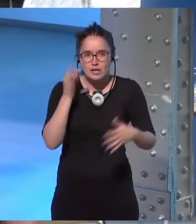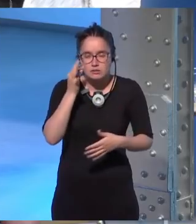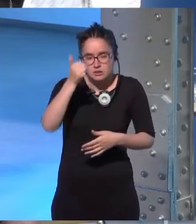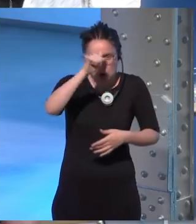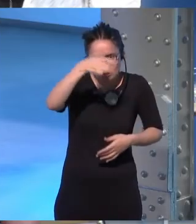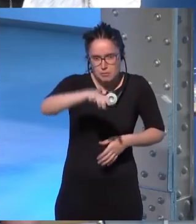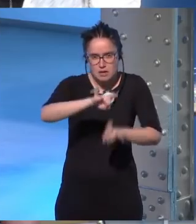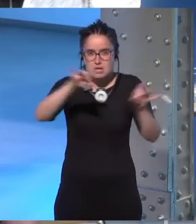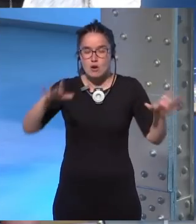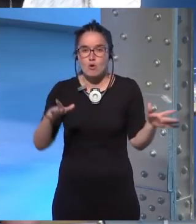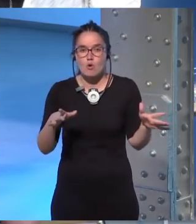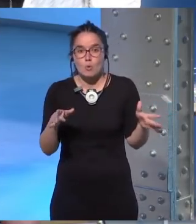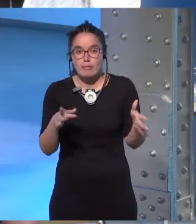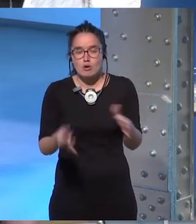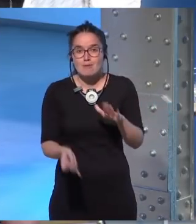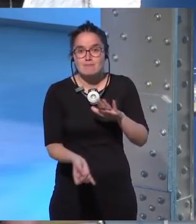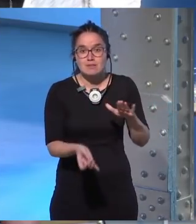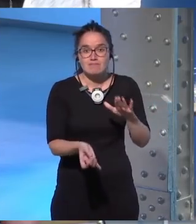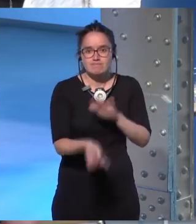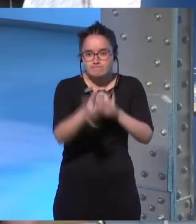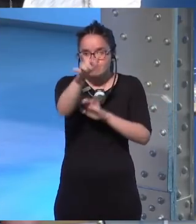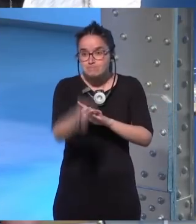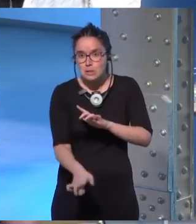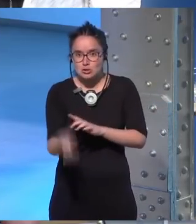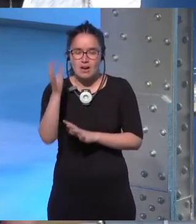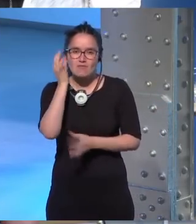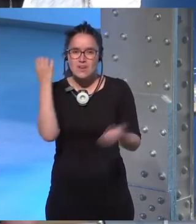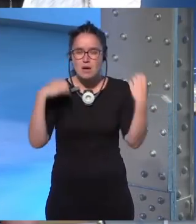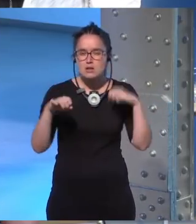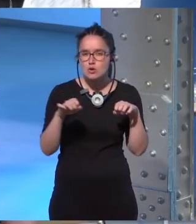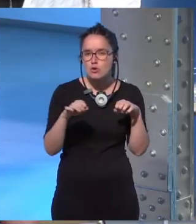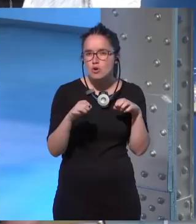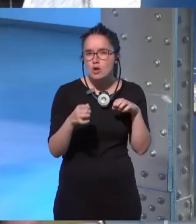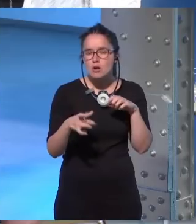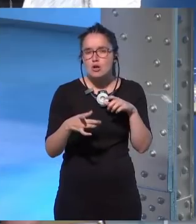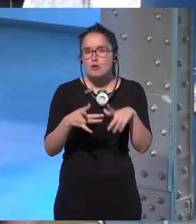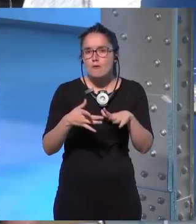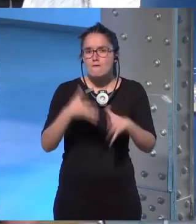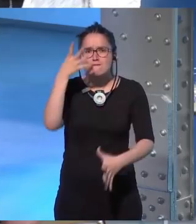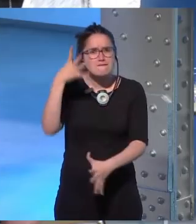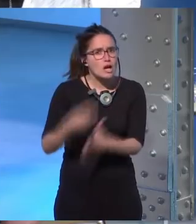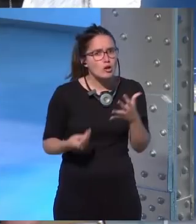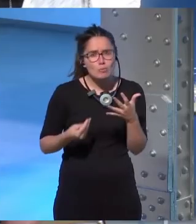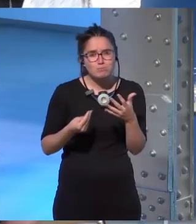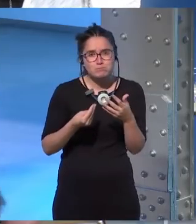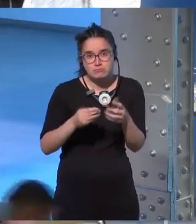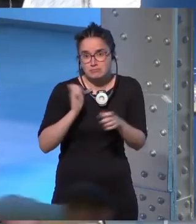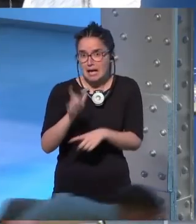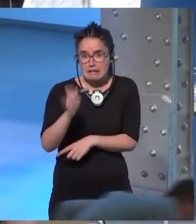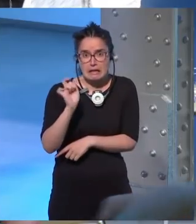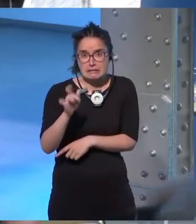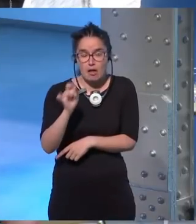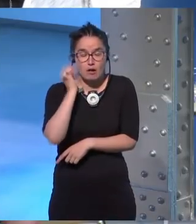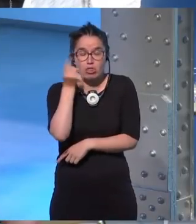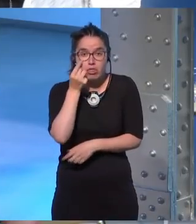también claro a la hora de crear un personaje femenino? ¿Cuáles son los grandes pecados en los que caemos una y otra vez